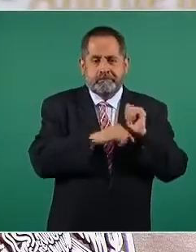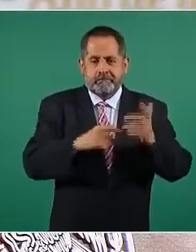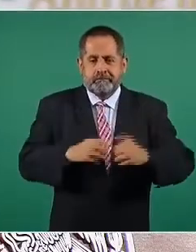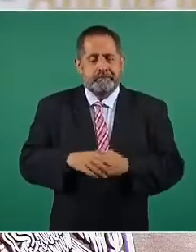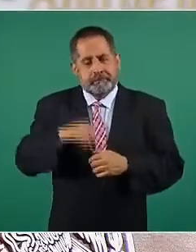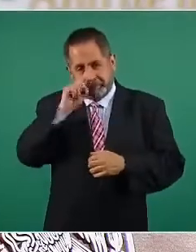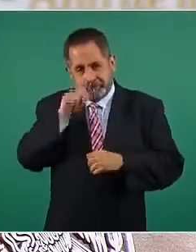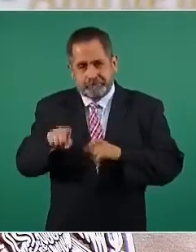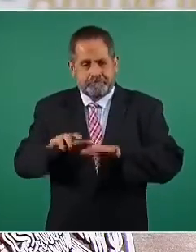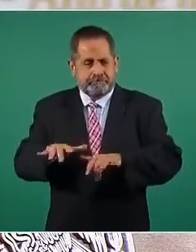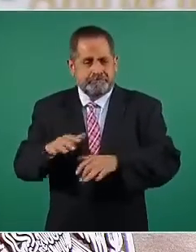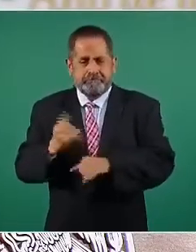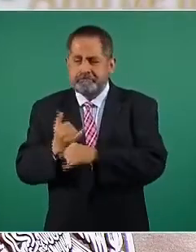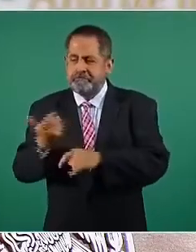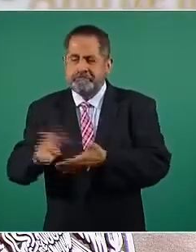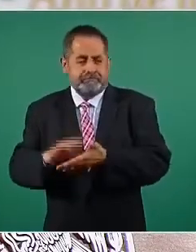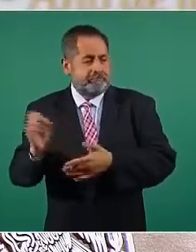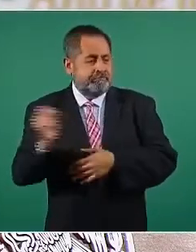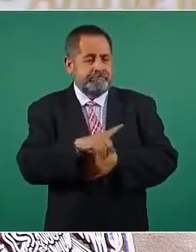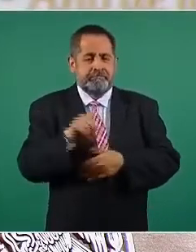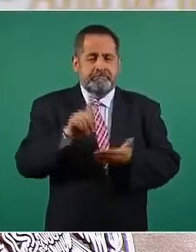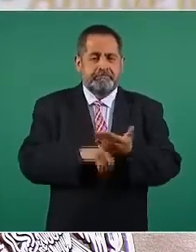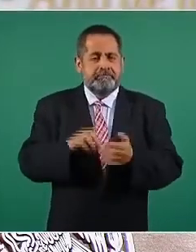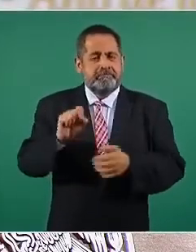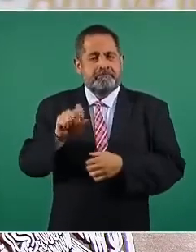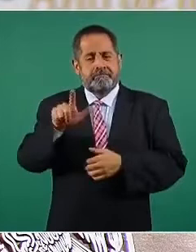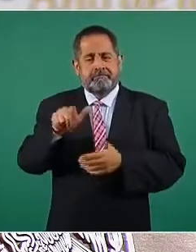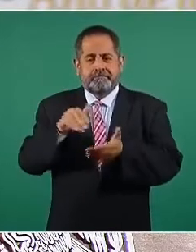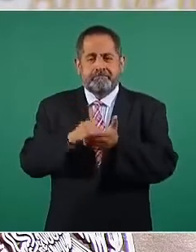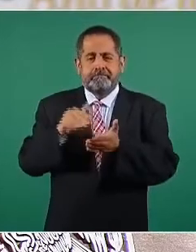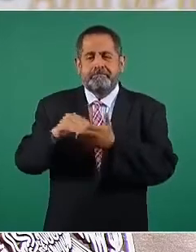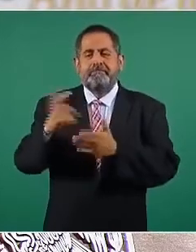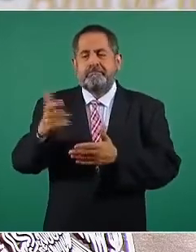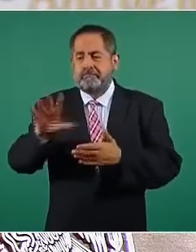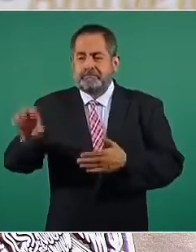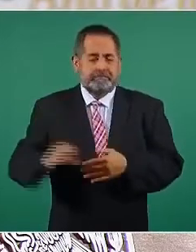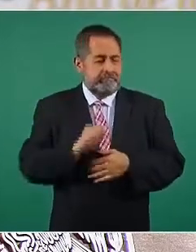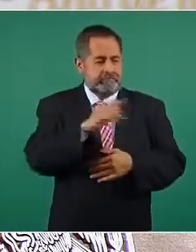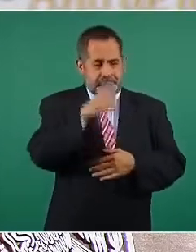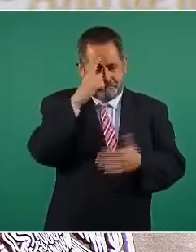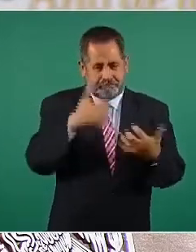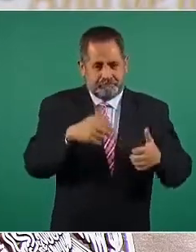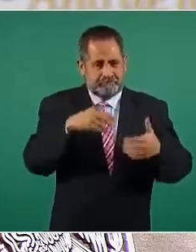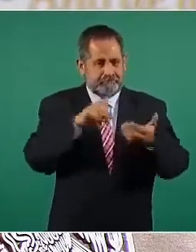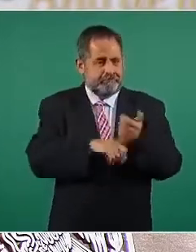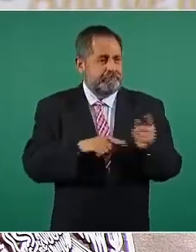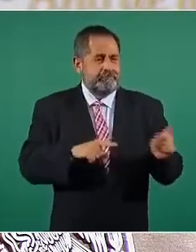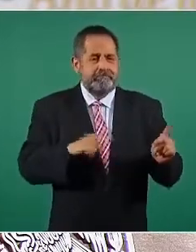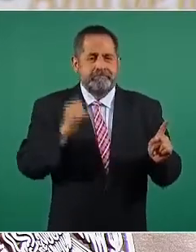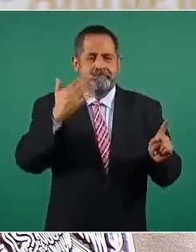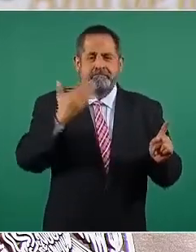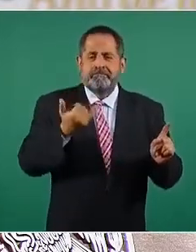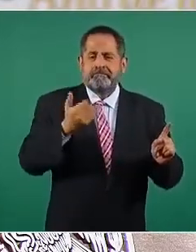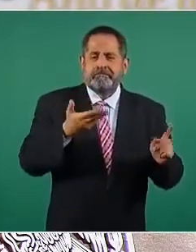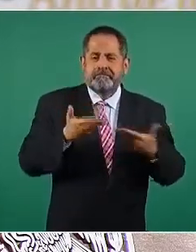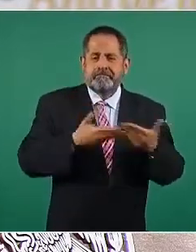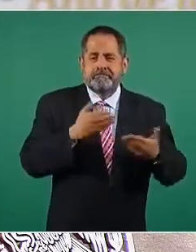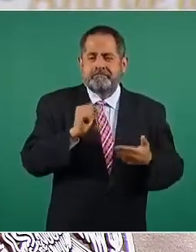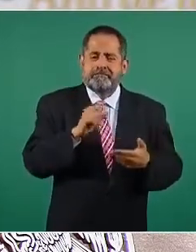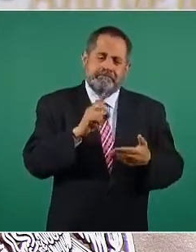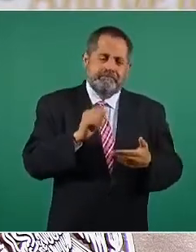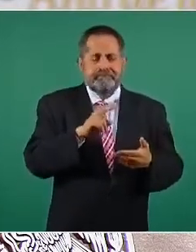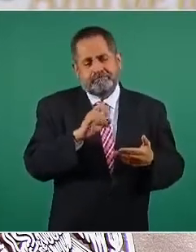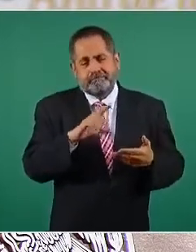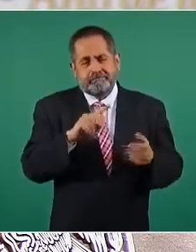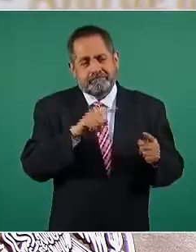que vinculan por más de 1.067 millones de pesos a esta empresa, Coordinadora de Imagen y Servicios Estratégicos de CDCB,